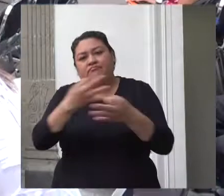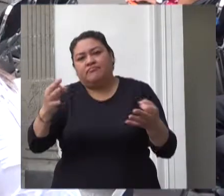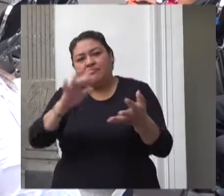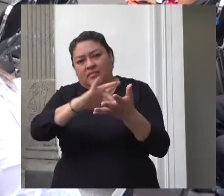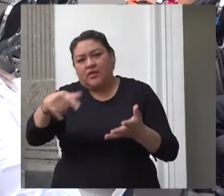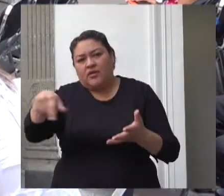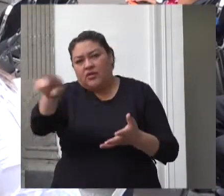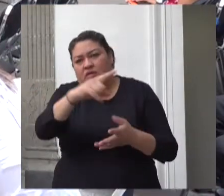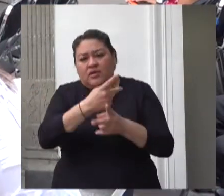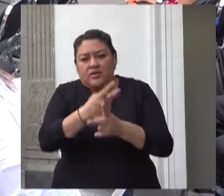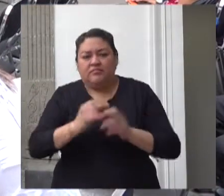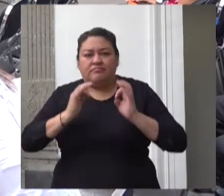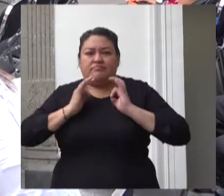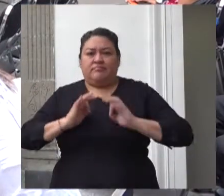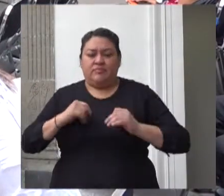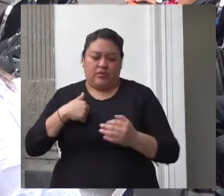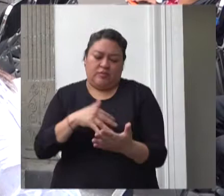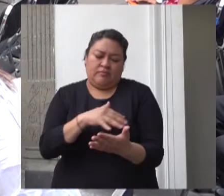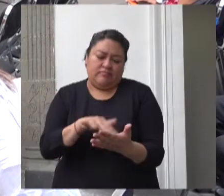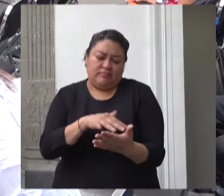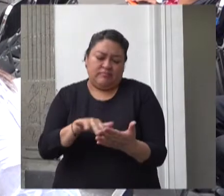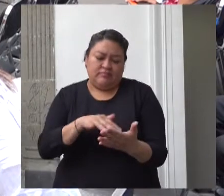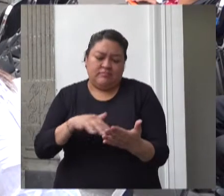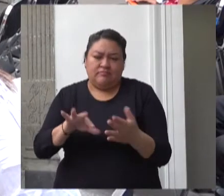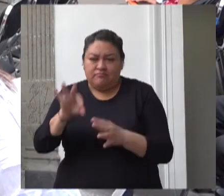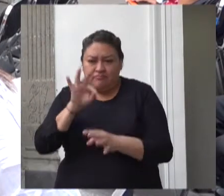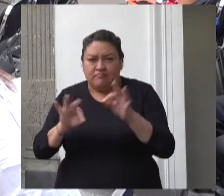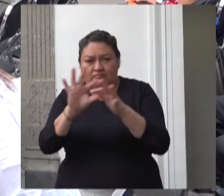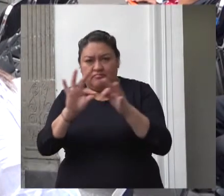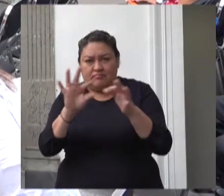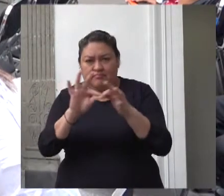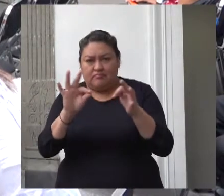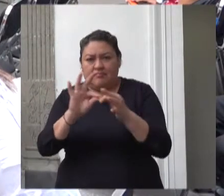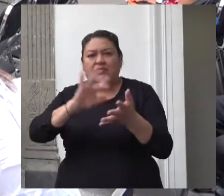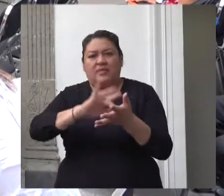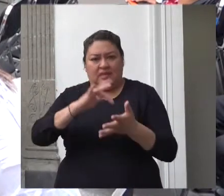su paciencia en la lectura de esta síntesis ejecutiva